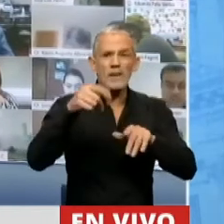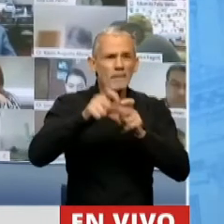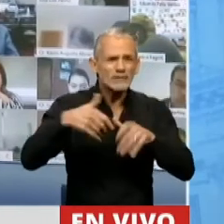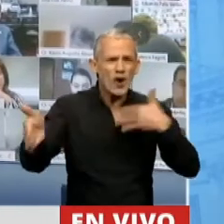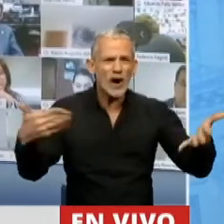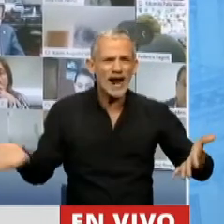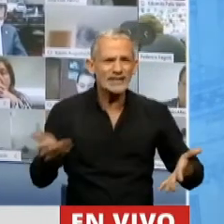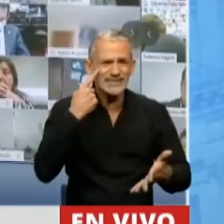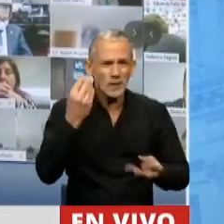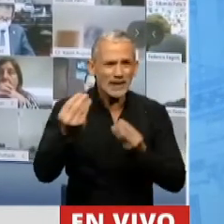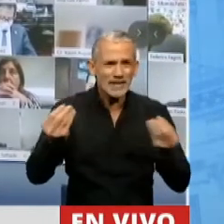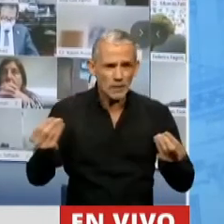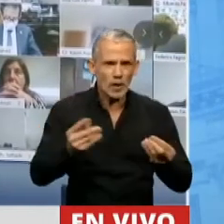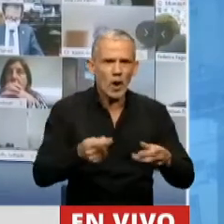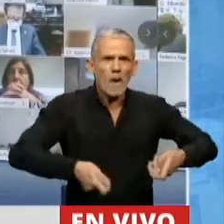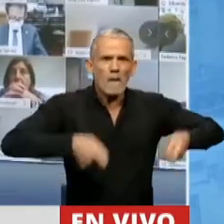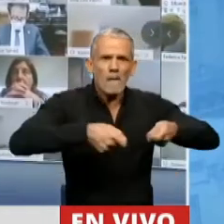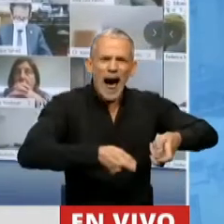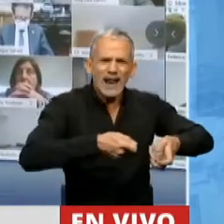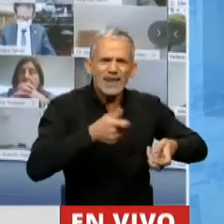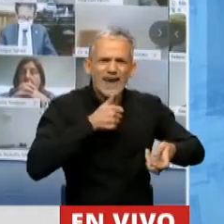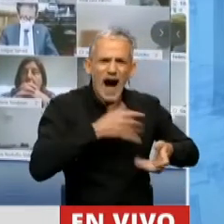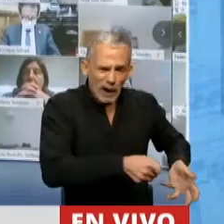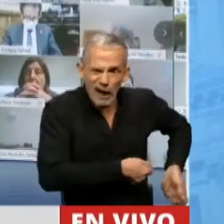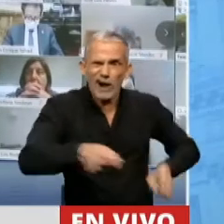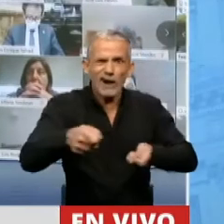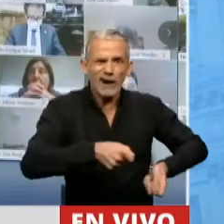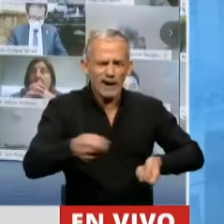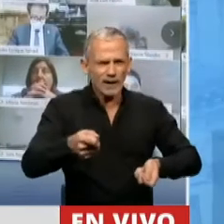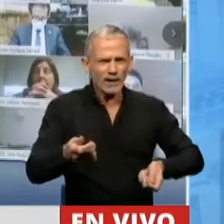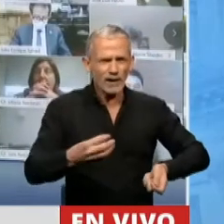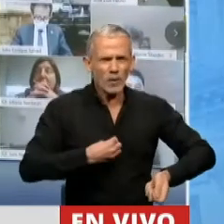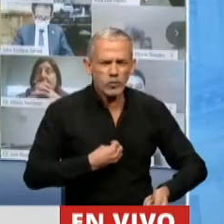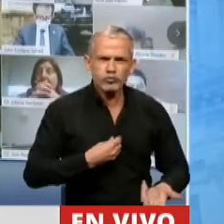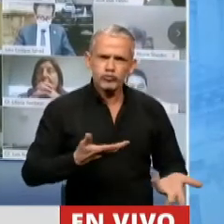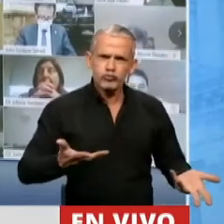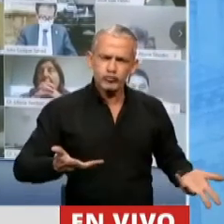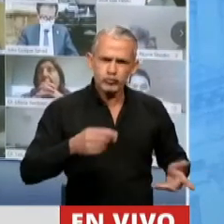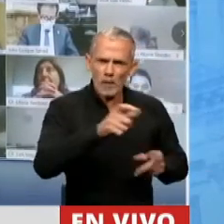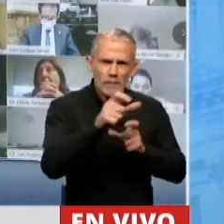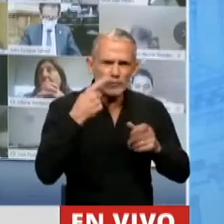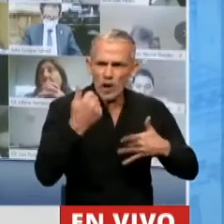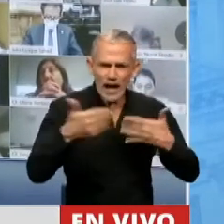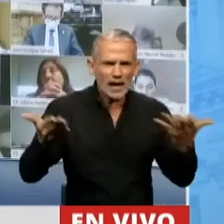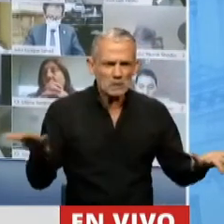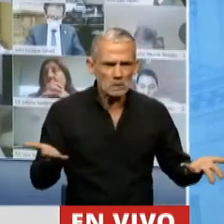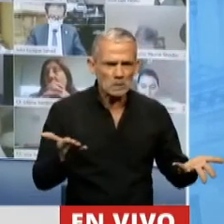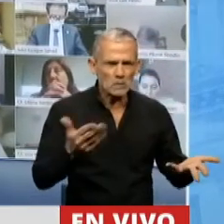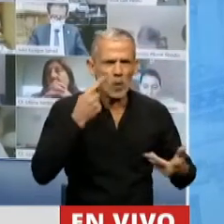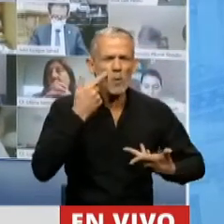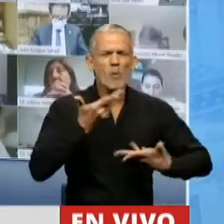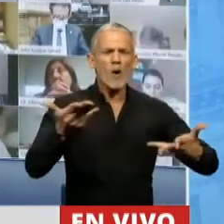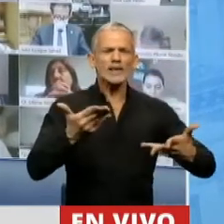que con baldes en la mano y con un voluntarismo a toda prueba muestra realmente la